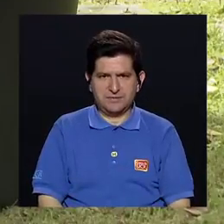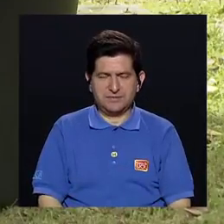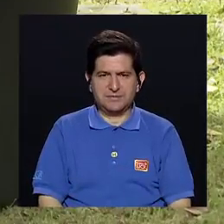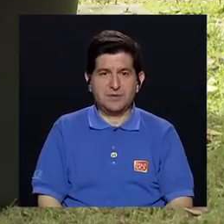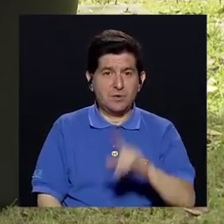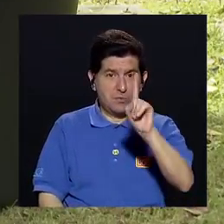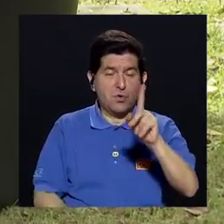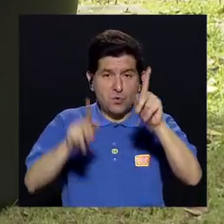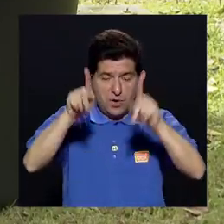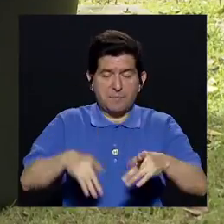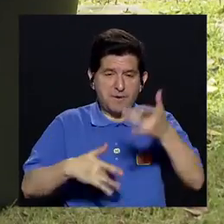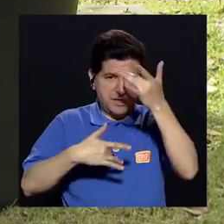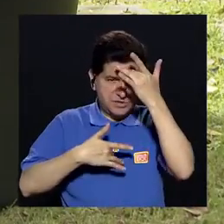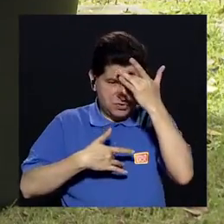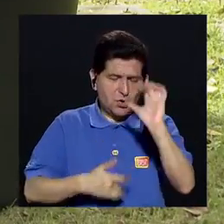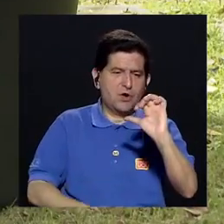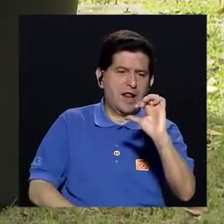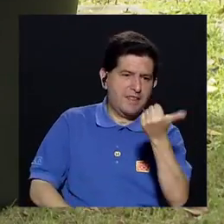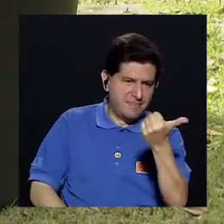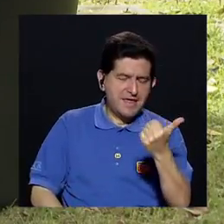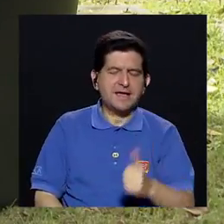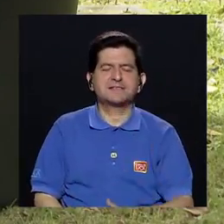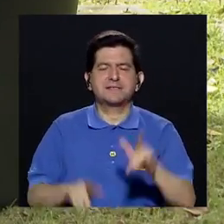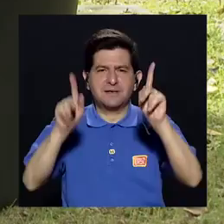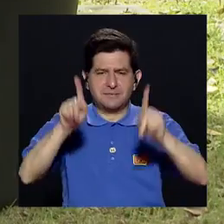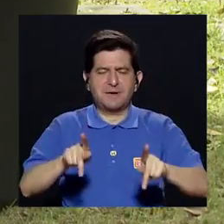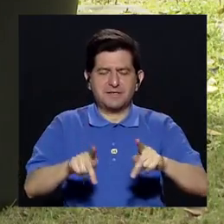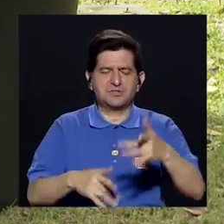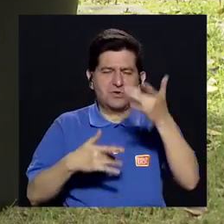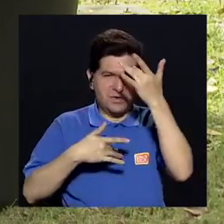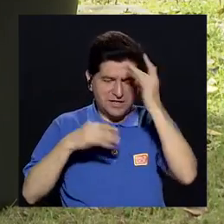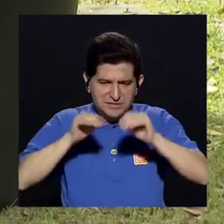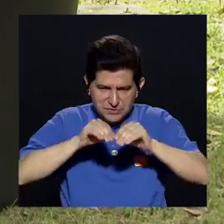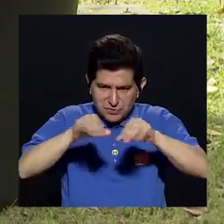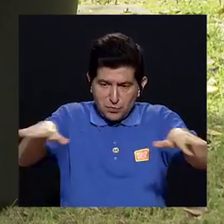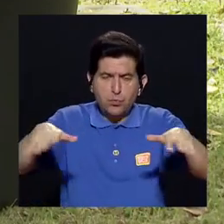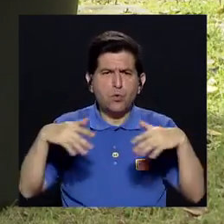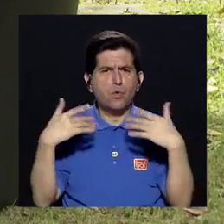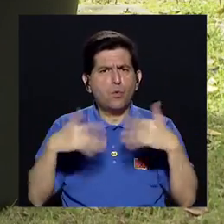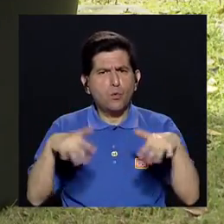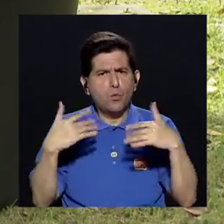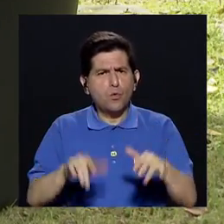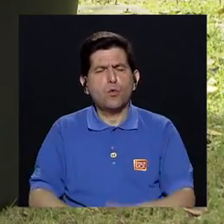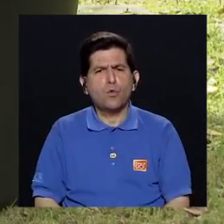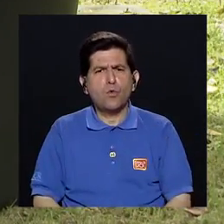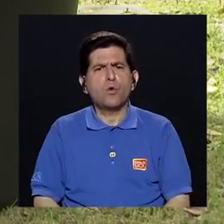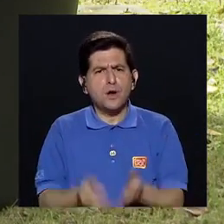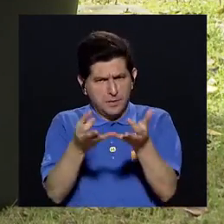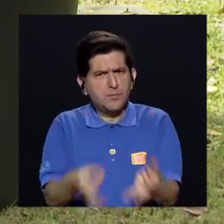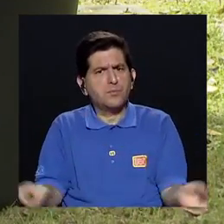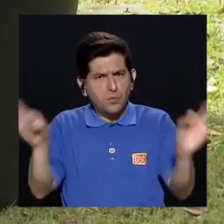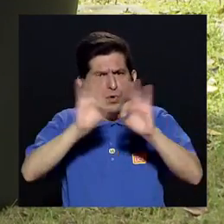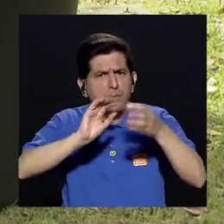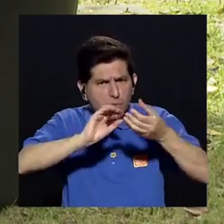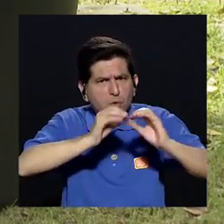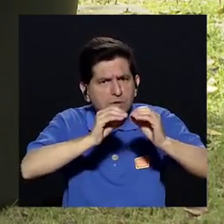persona enferma Unos 10 más se van a contaminar Sí, tiene una capacidad de contagio importante